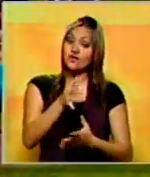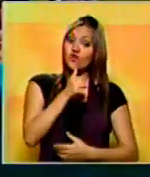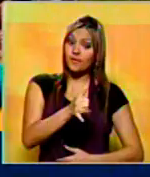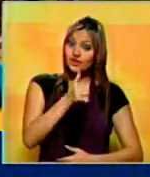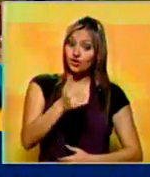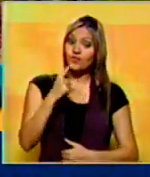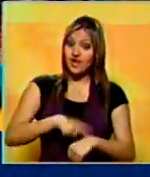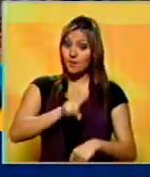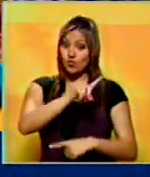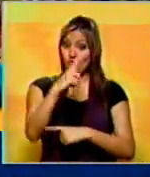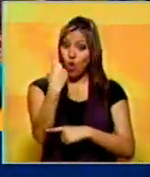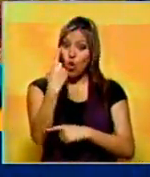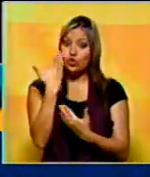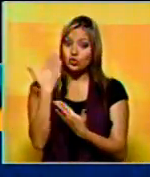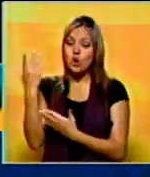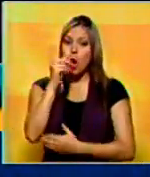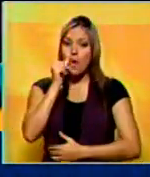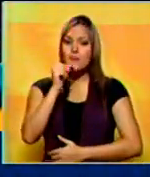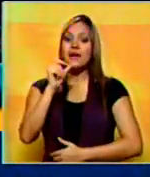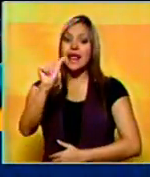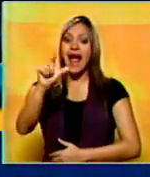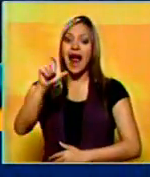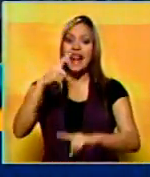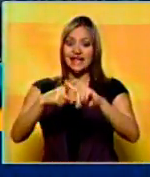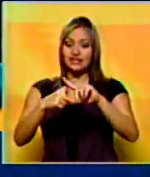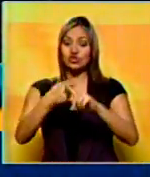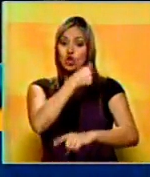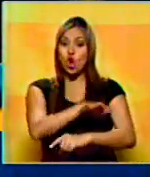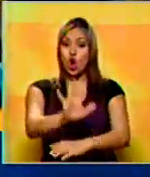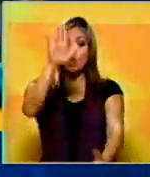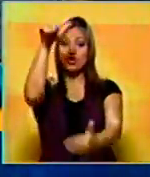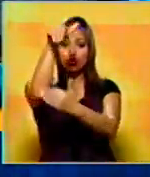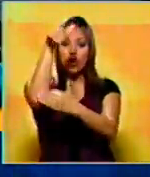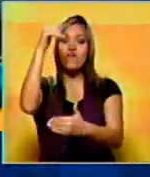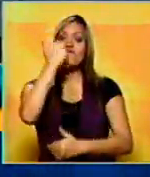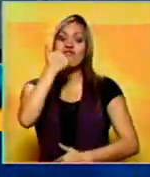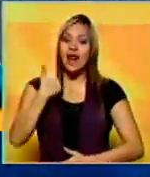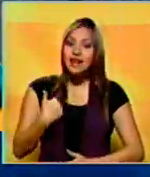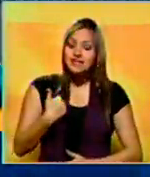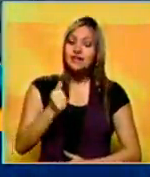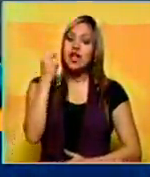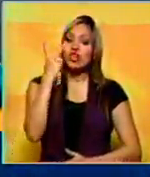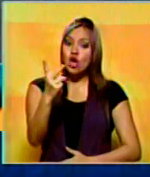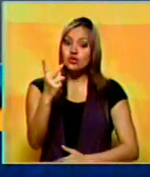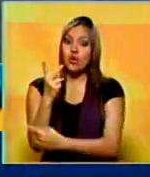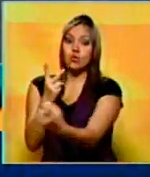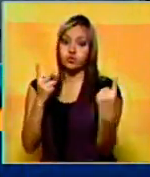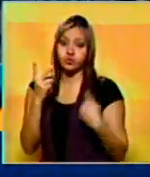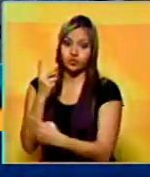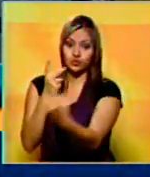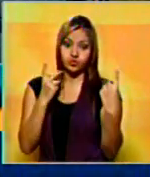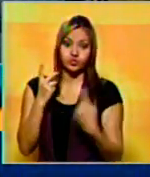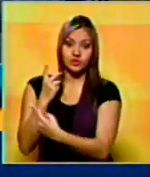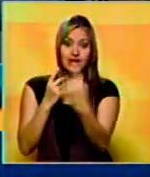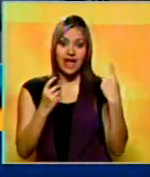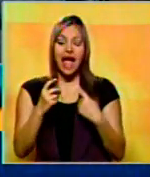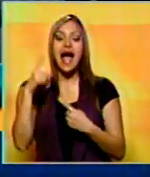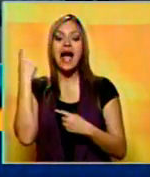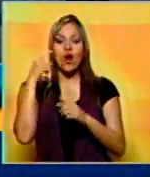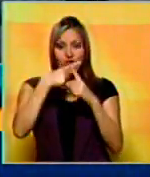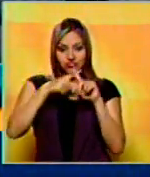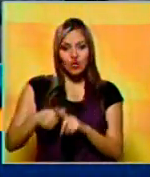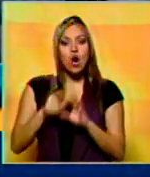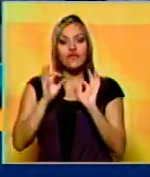manes. En la primera entrada, Alex Cabrera, con Gustavo Honrón José Bernardo Pérez de Valencia, con dos en circulación, un batazo que adelantaba la novena